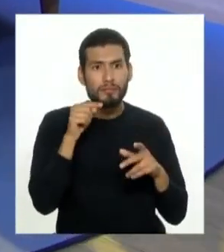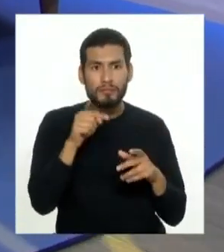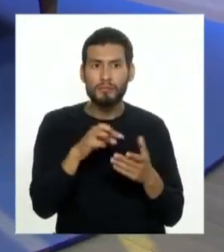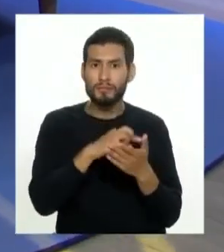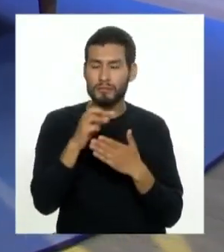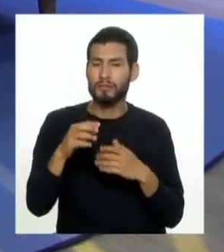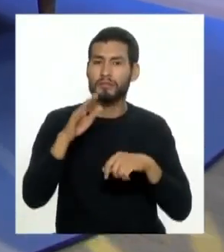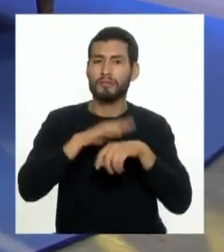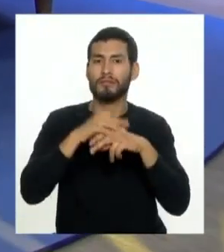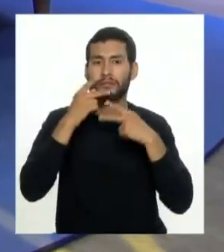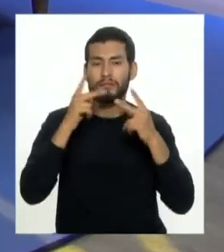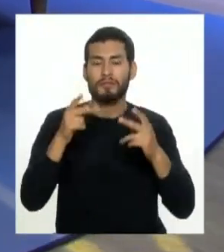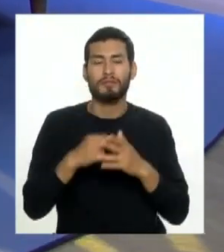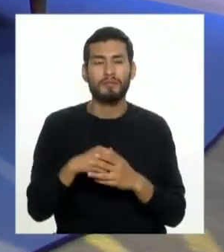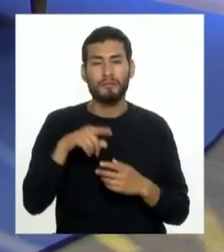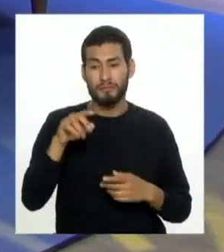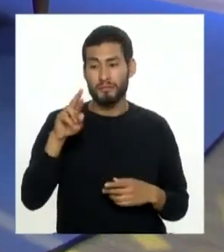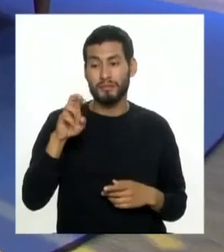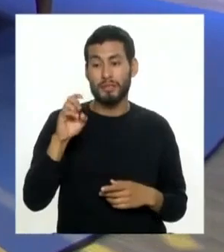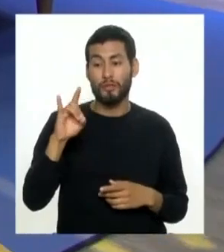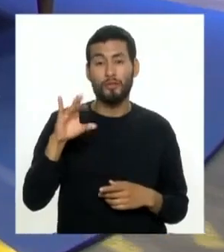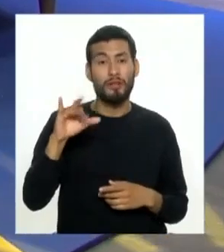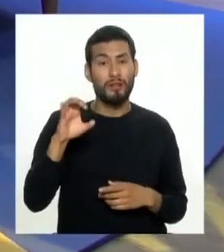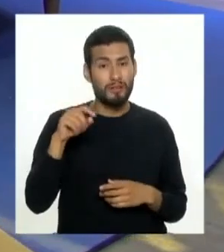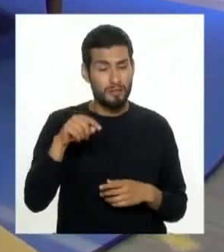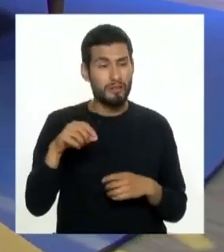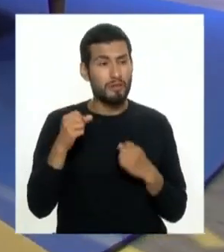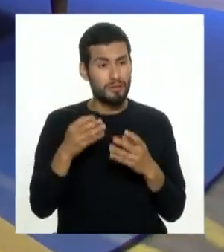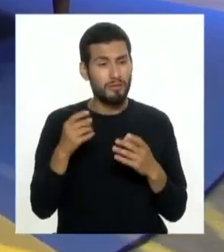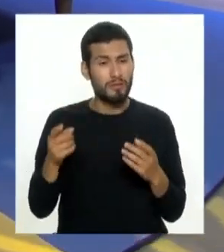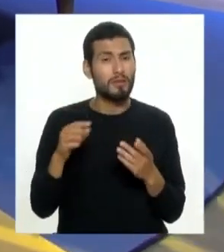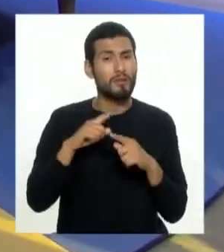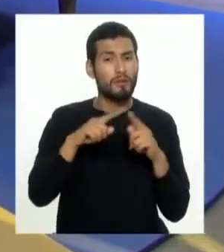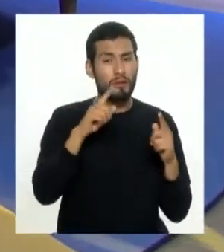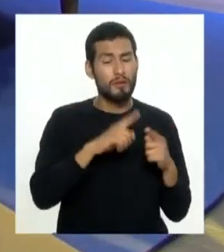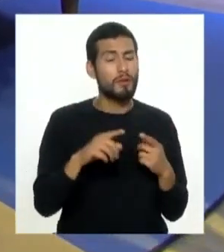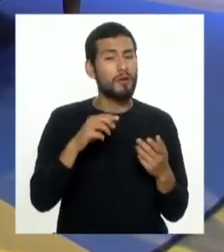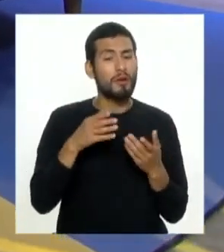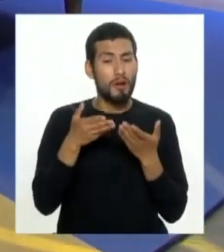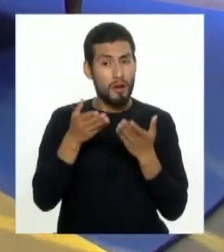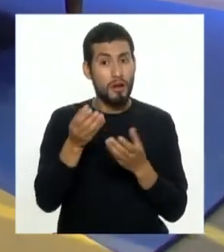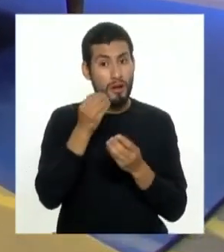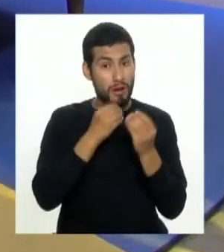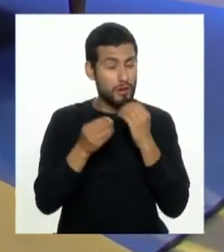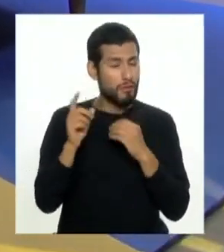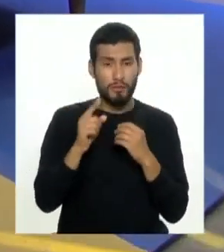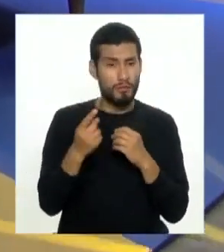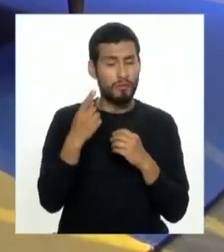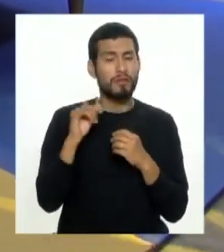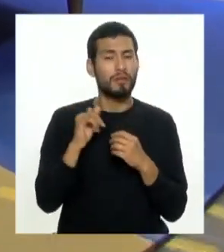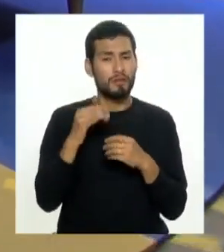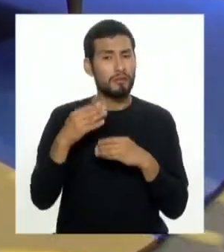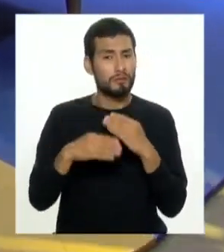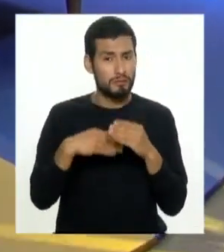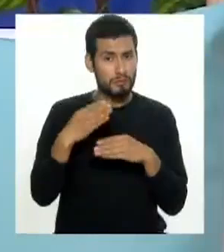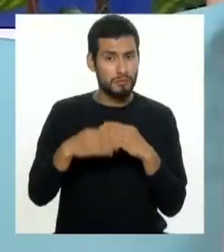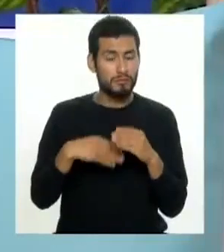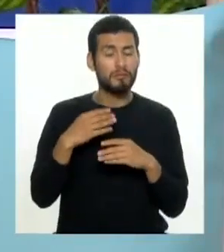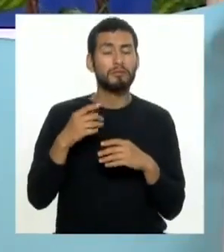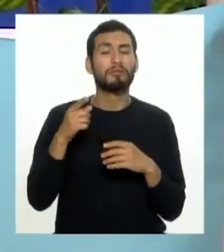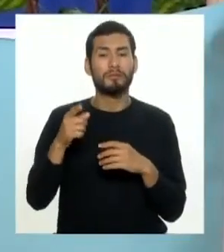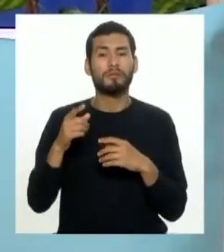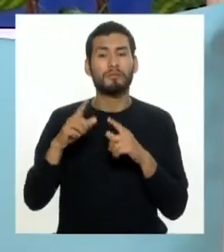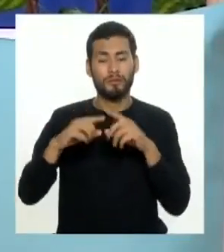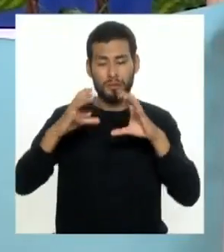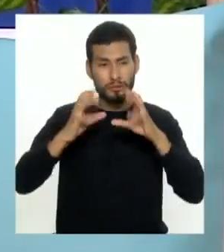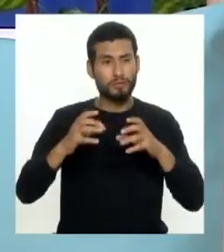este dan la alerta entonces la reduflación se está extendiendo una gran cantidad de productos no solo alimentos está en el papel higiénico toallas de